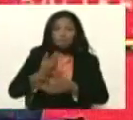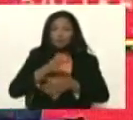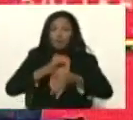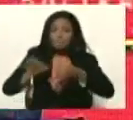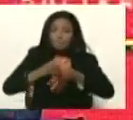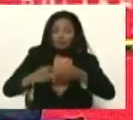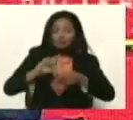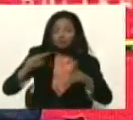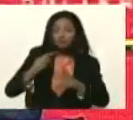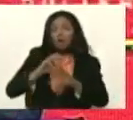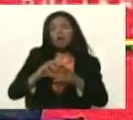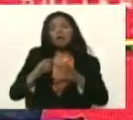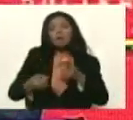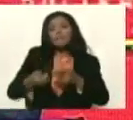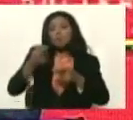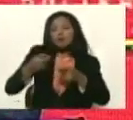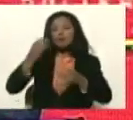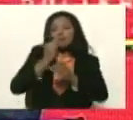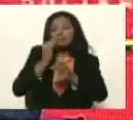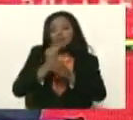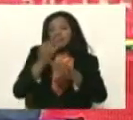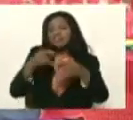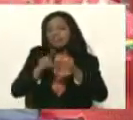petro, como la criptomoneda,